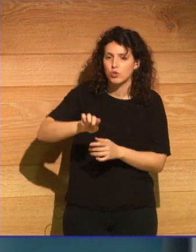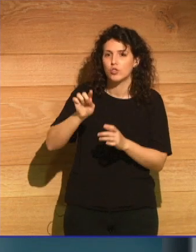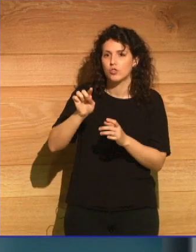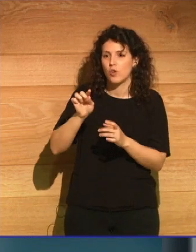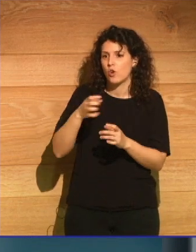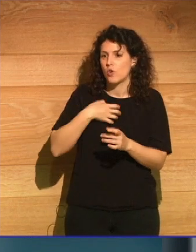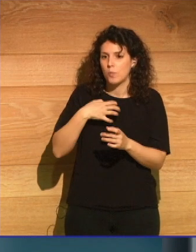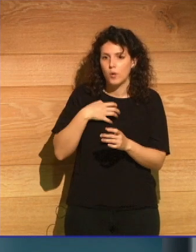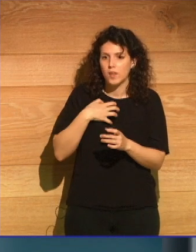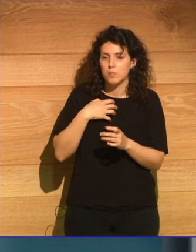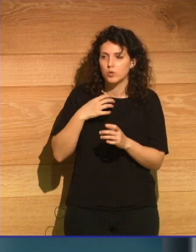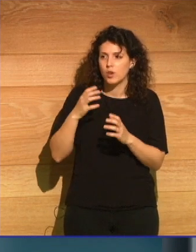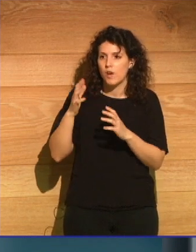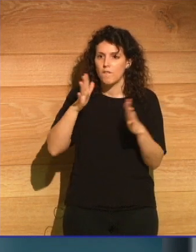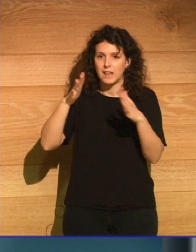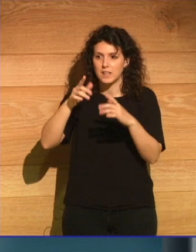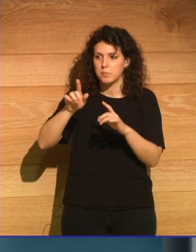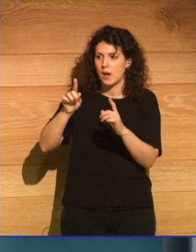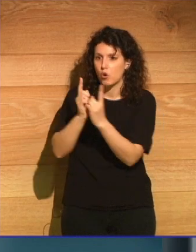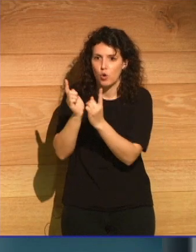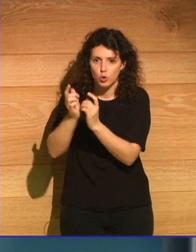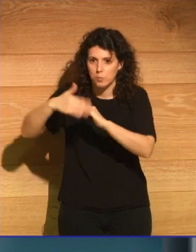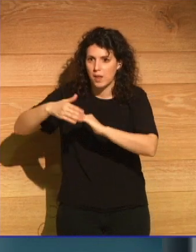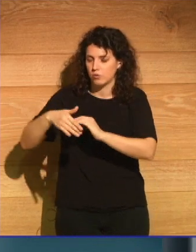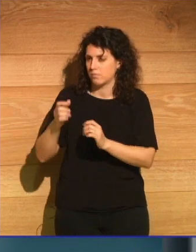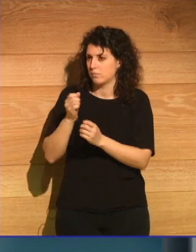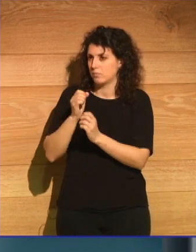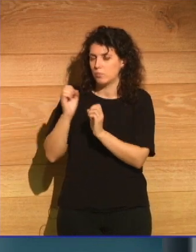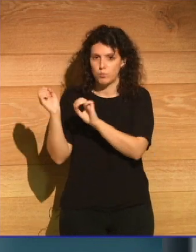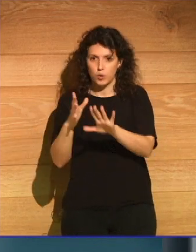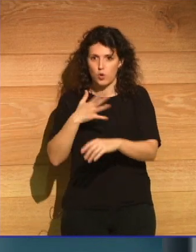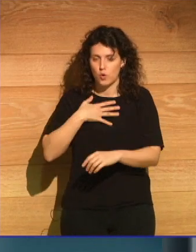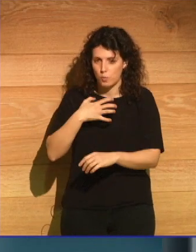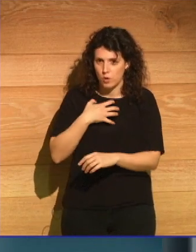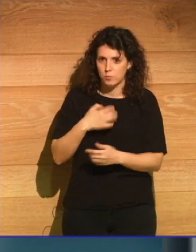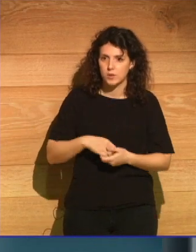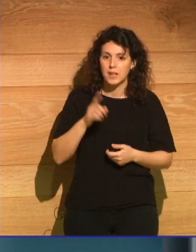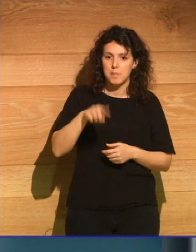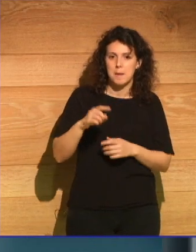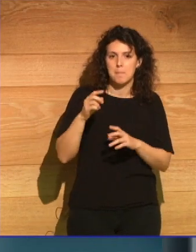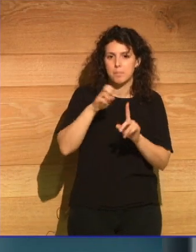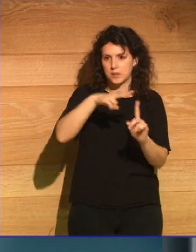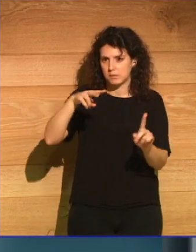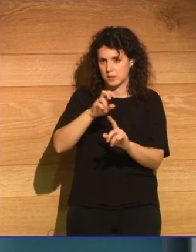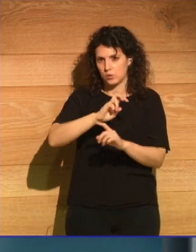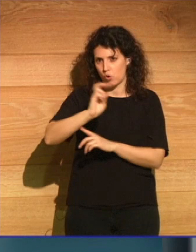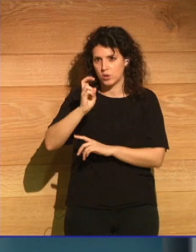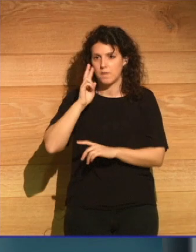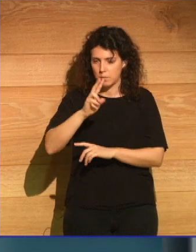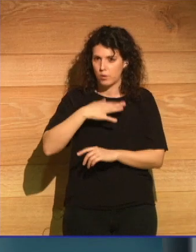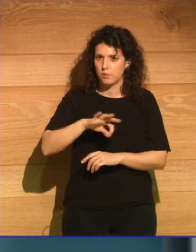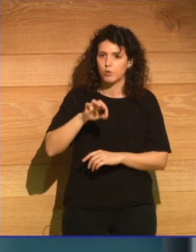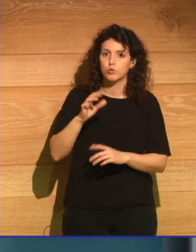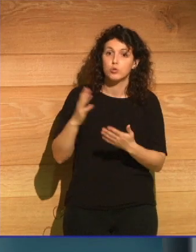el fantasma del corto plazo. Vivimos en la escasez de pensamiento de amplias perspectivas. Y no todo se